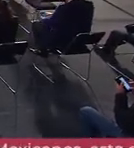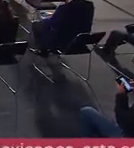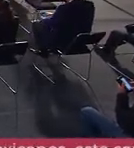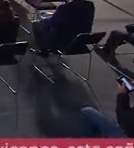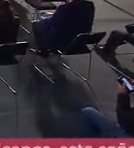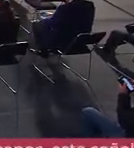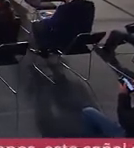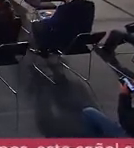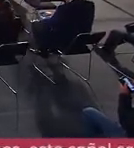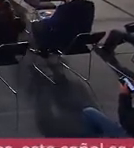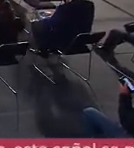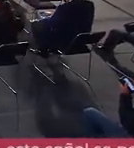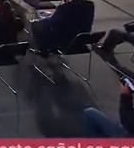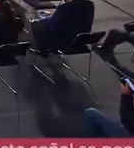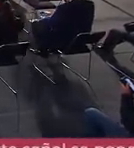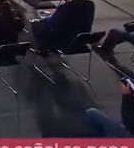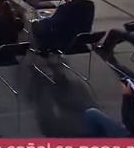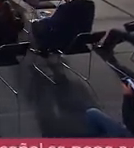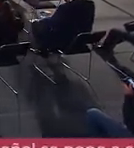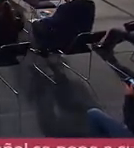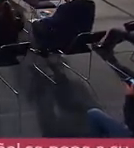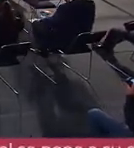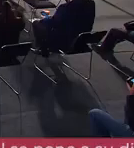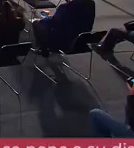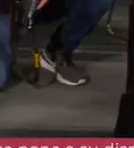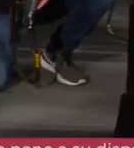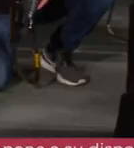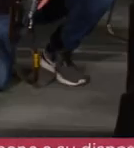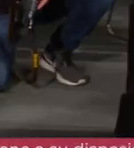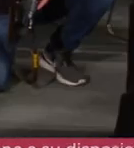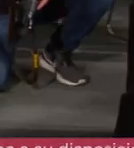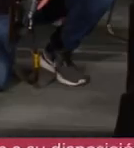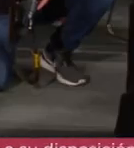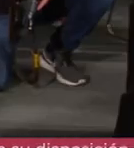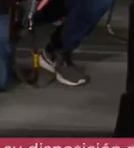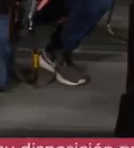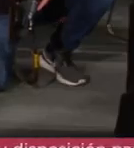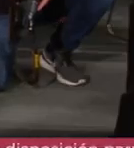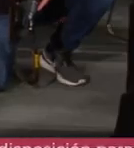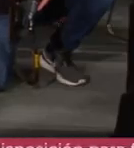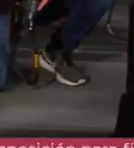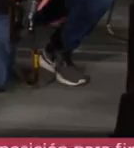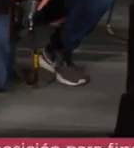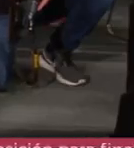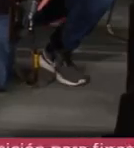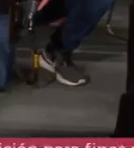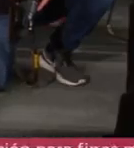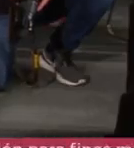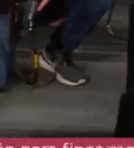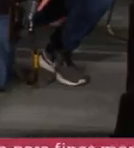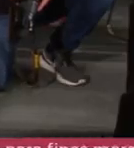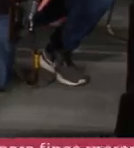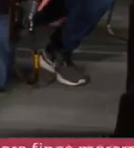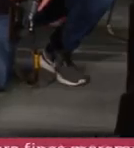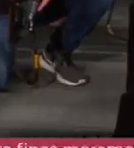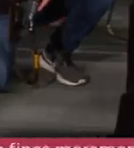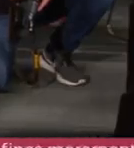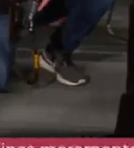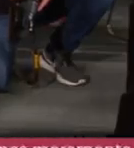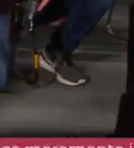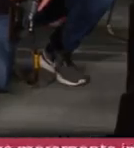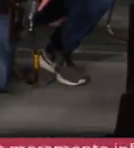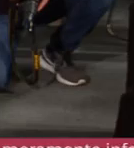El día de ayer, el INE emitió la